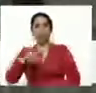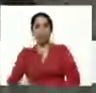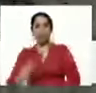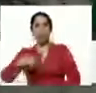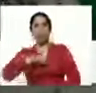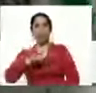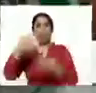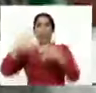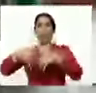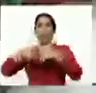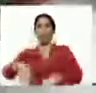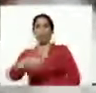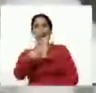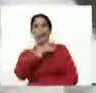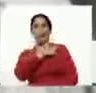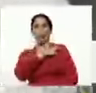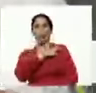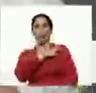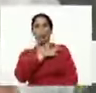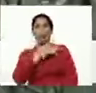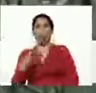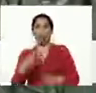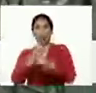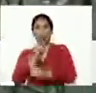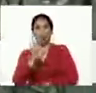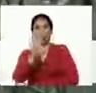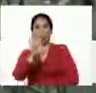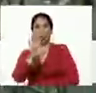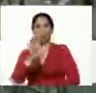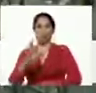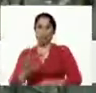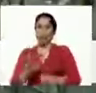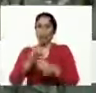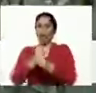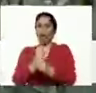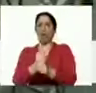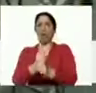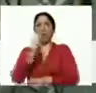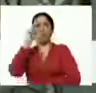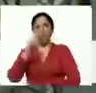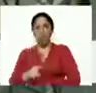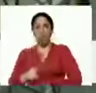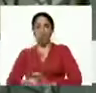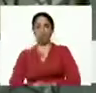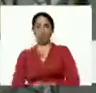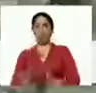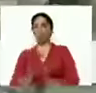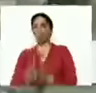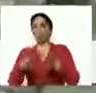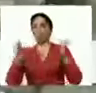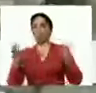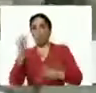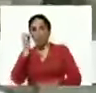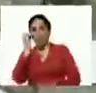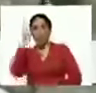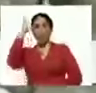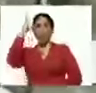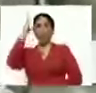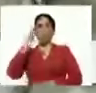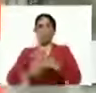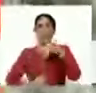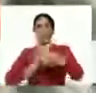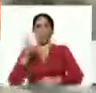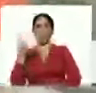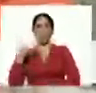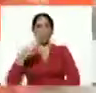empresarios, que creyendo en el país, creyendo, por supuesto, en la gran capacidad productiva